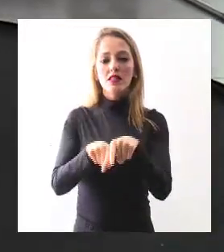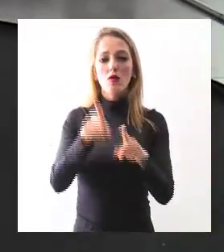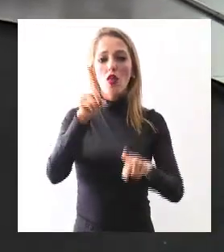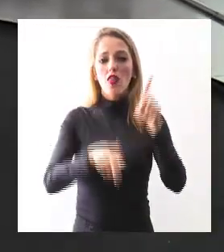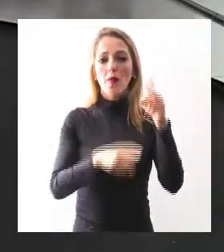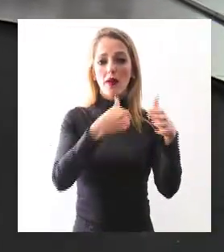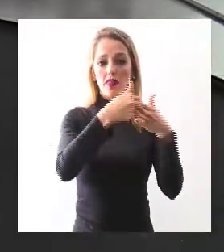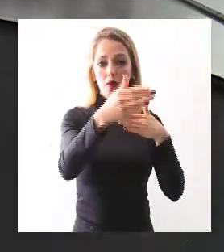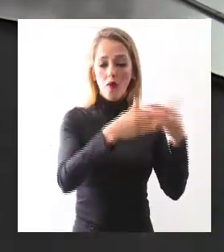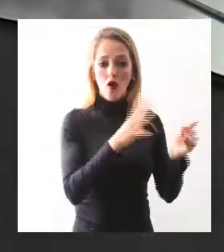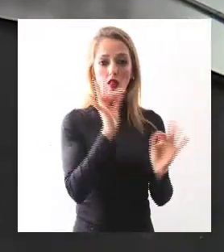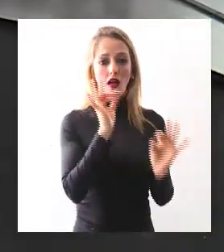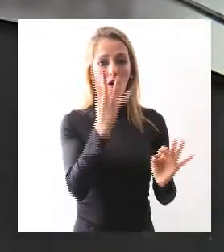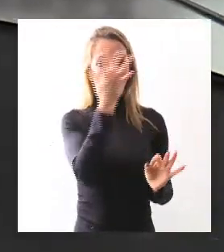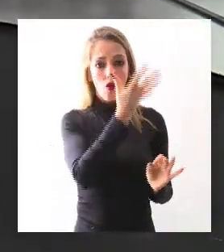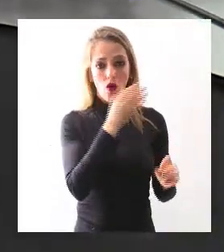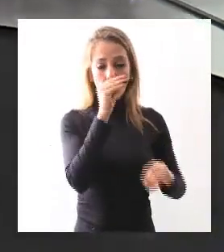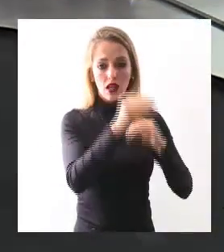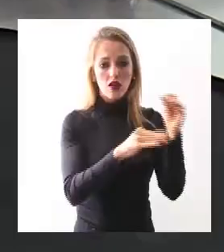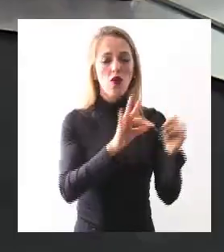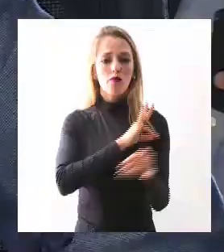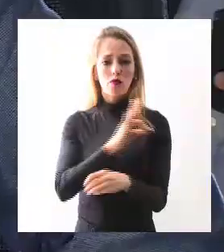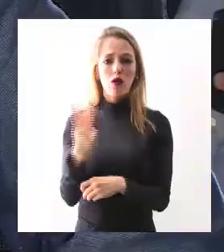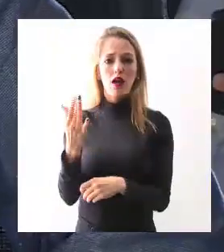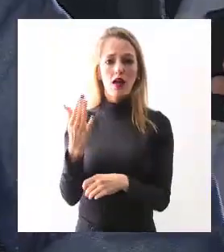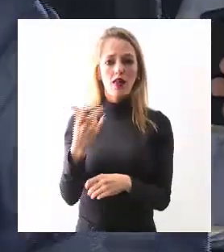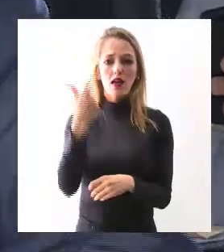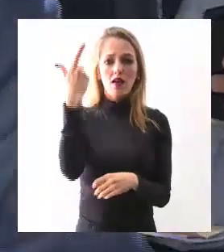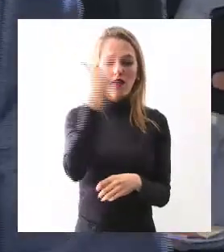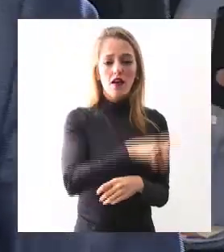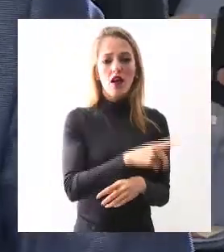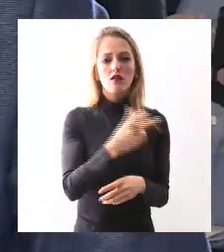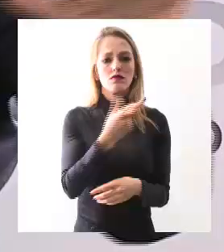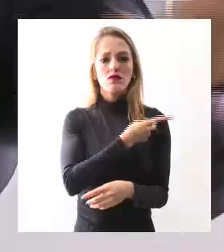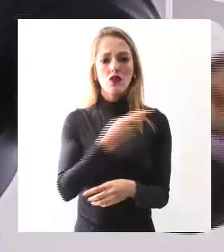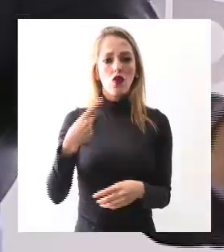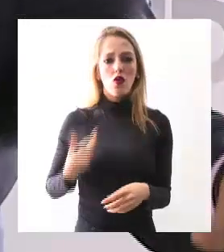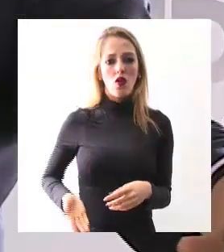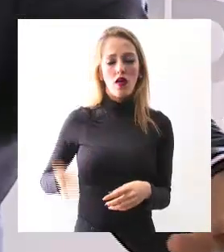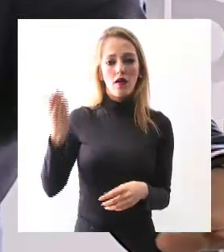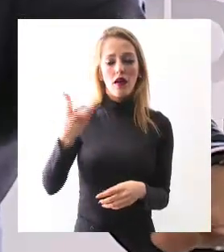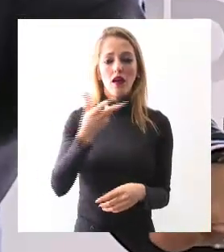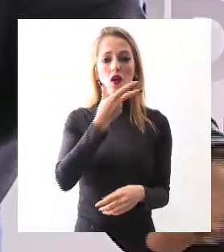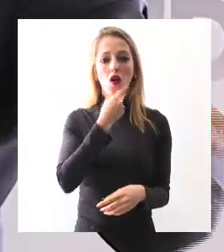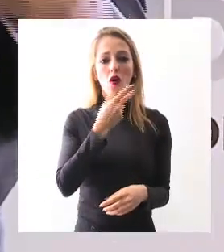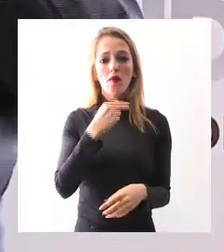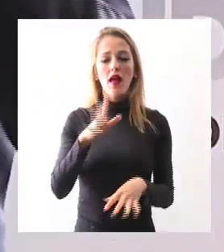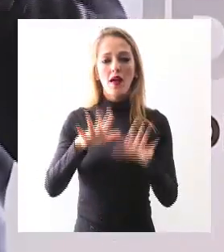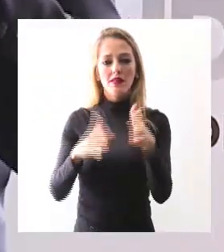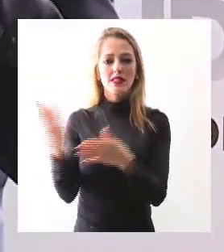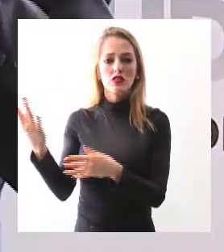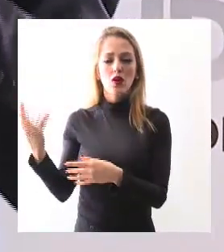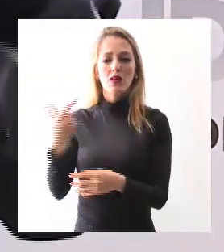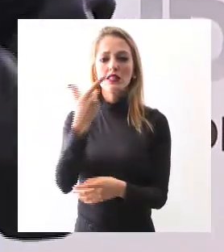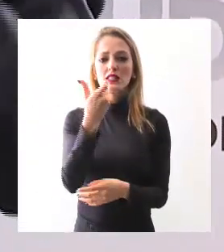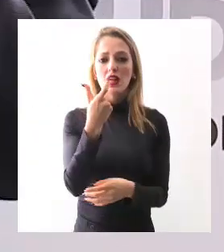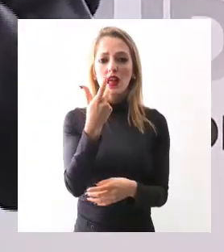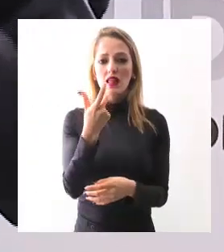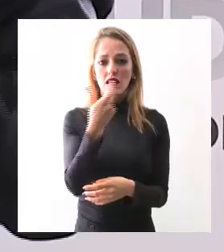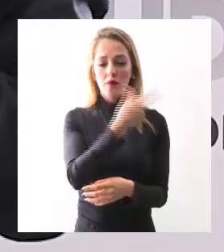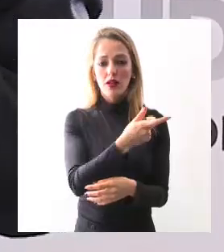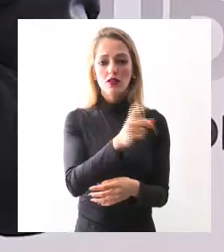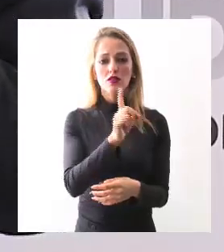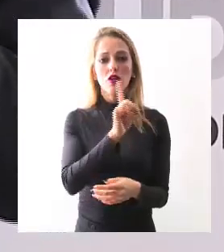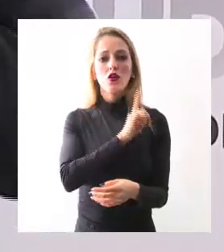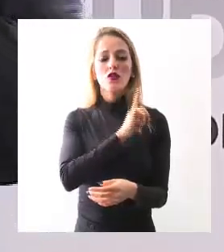modernización. Esta comisión determinó y estableció que el hombre camión se congelaba en 7 pesos y únicamente se